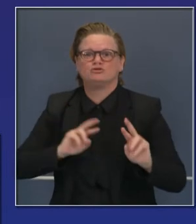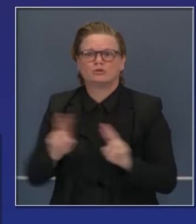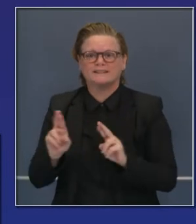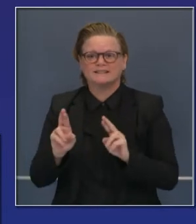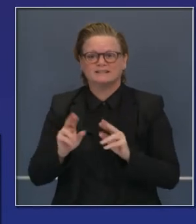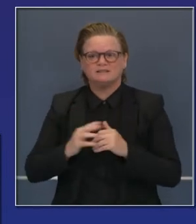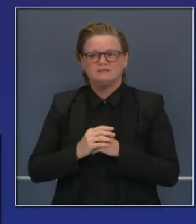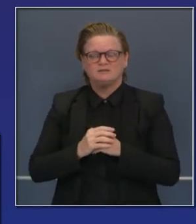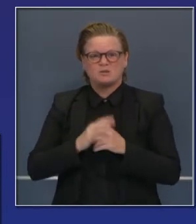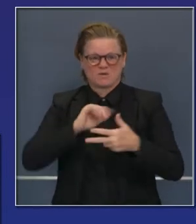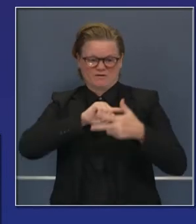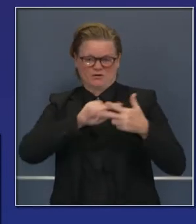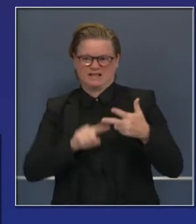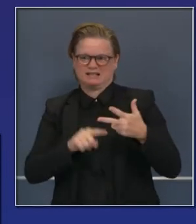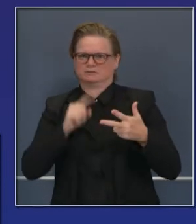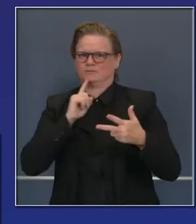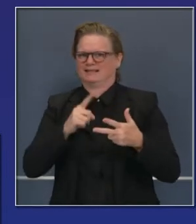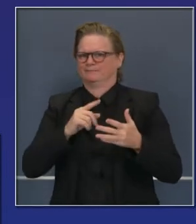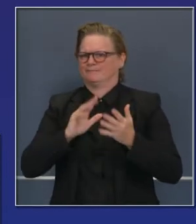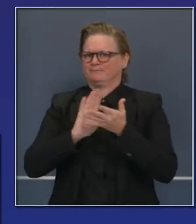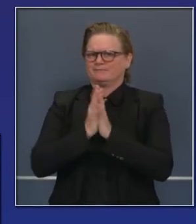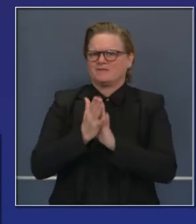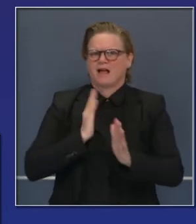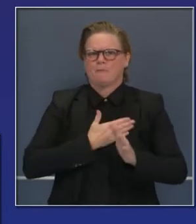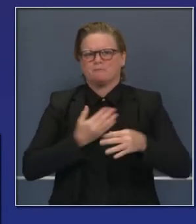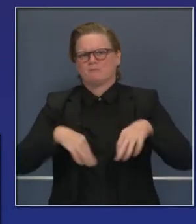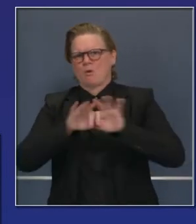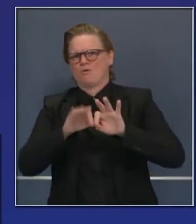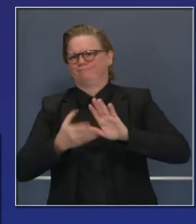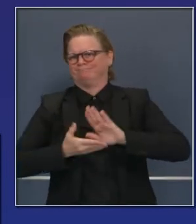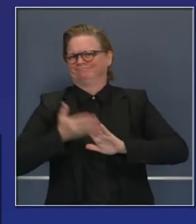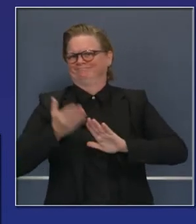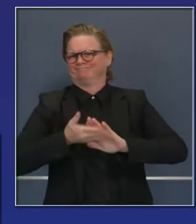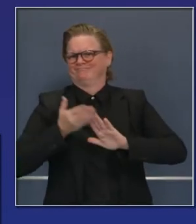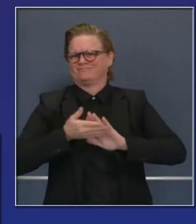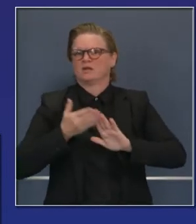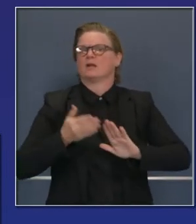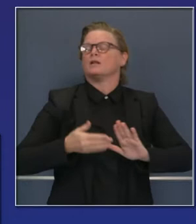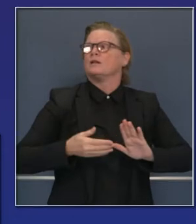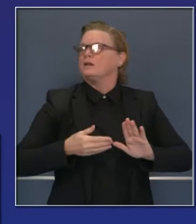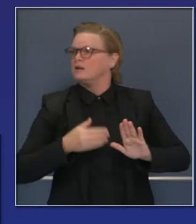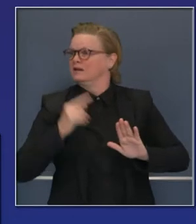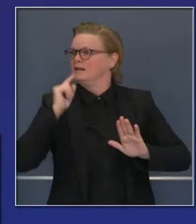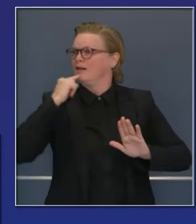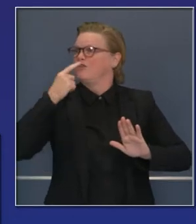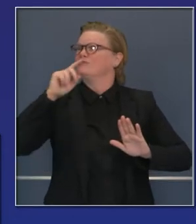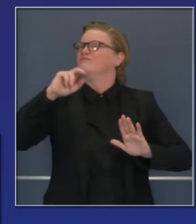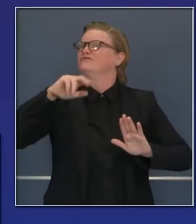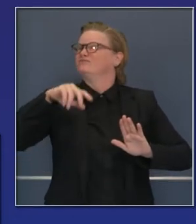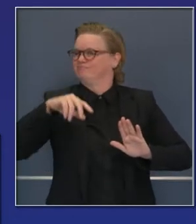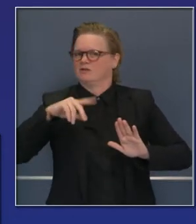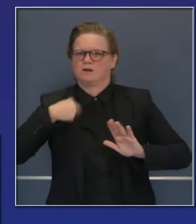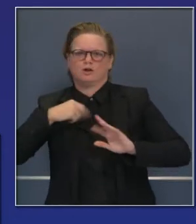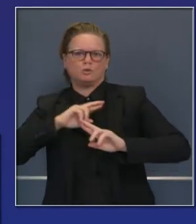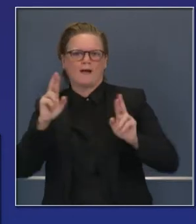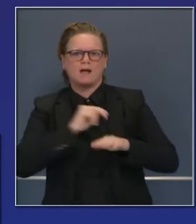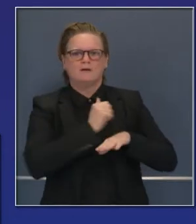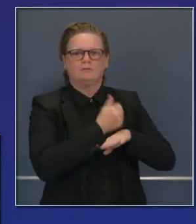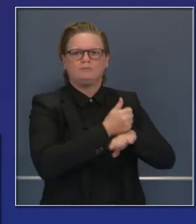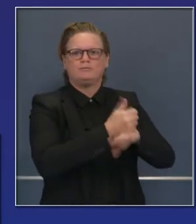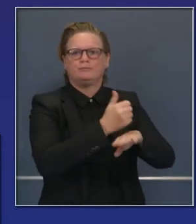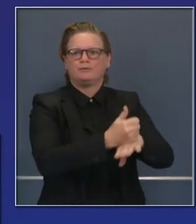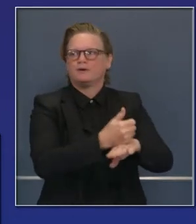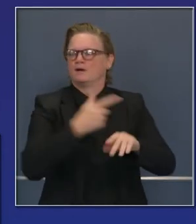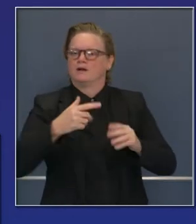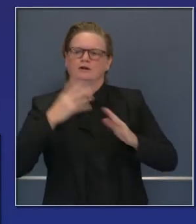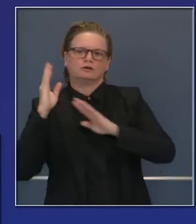de estatus caluroso a operativo. Así que, lentamente, nos desplazamos en esa dirección